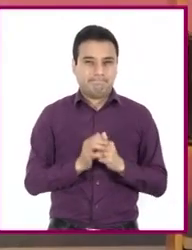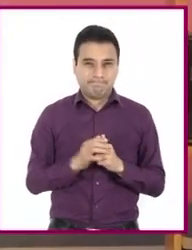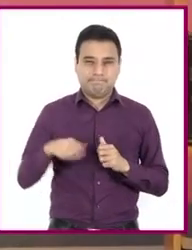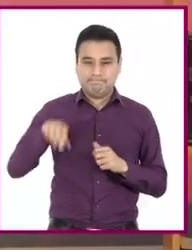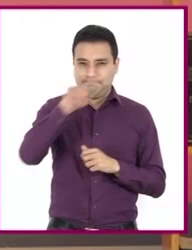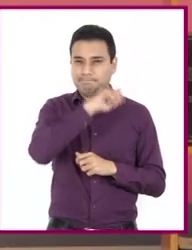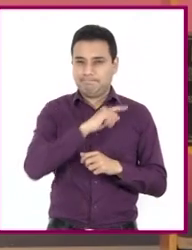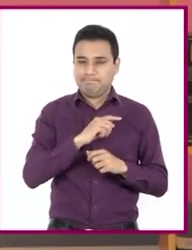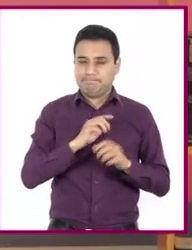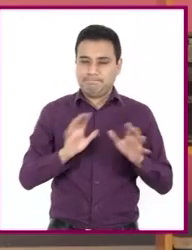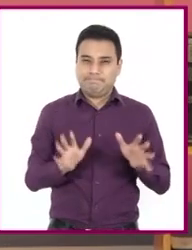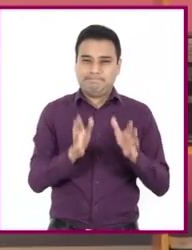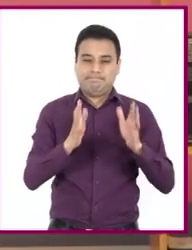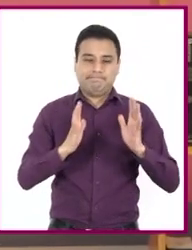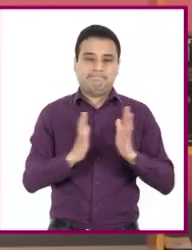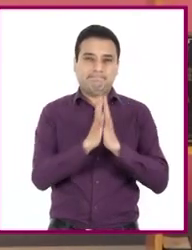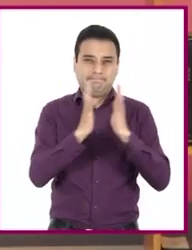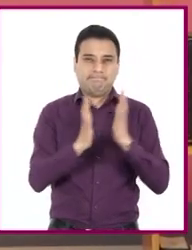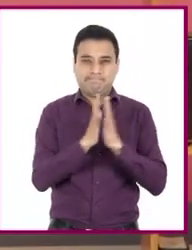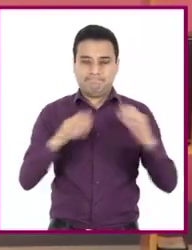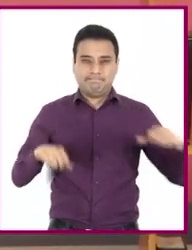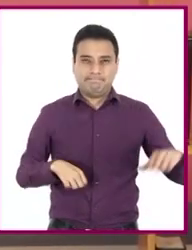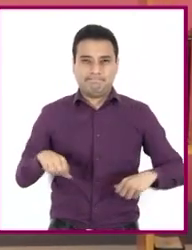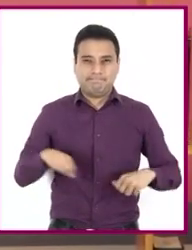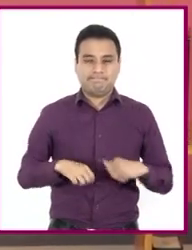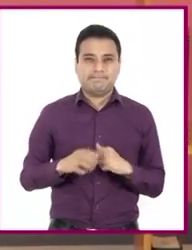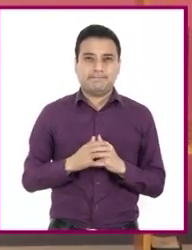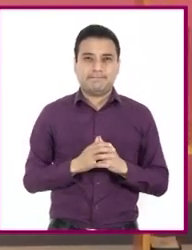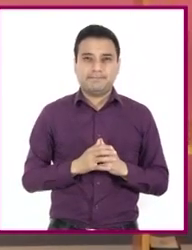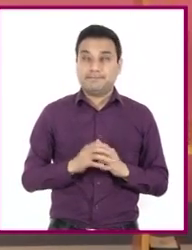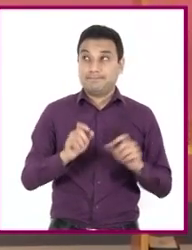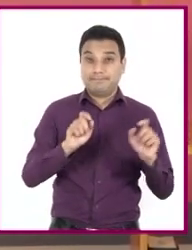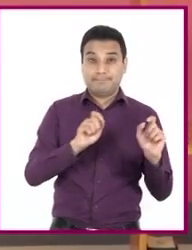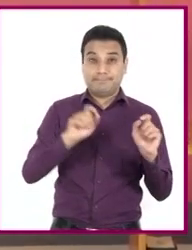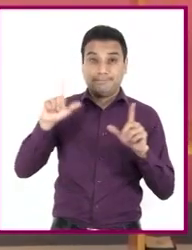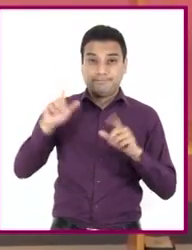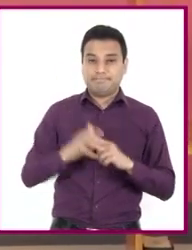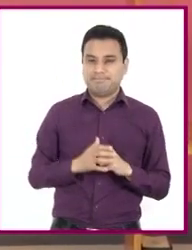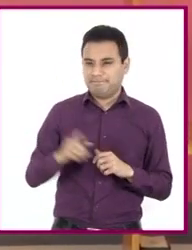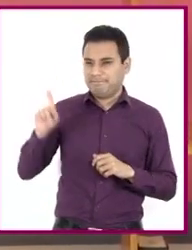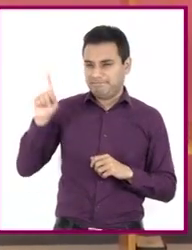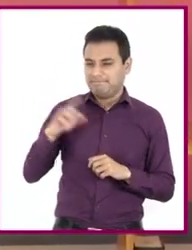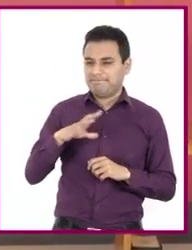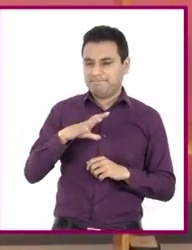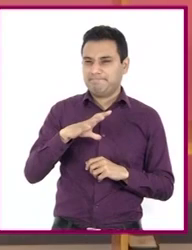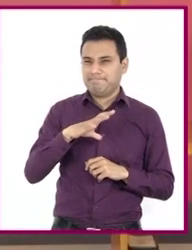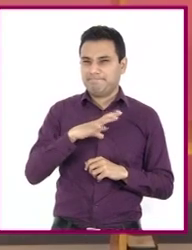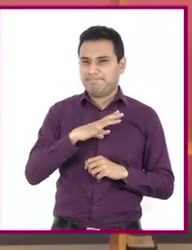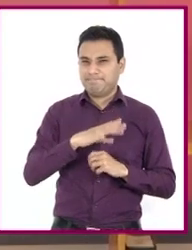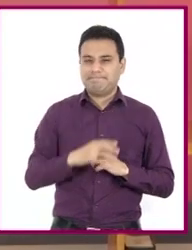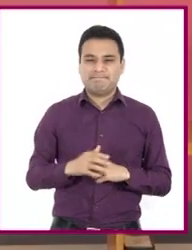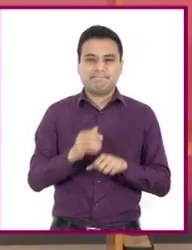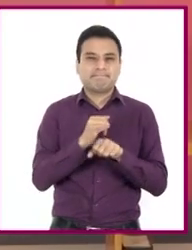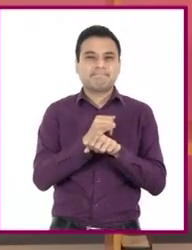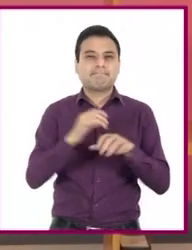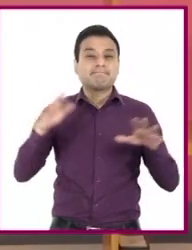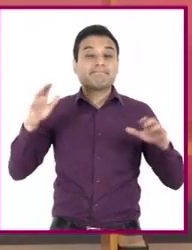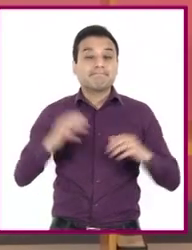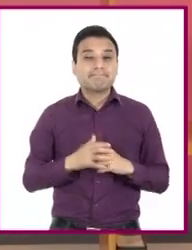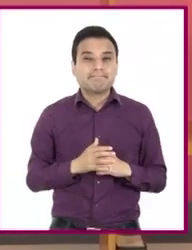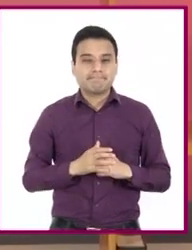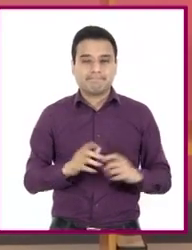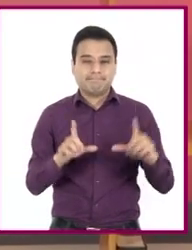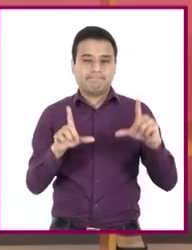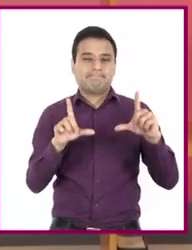participar en un último reto. En la pantalla aparecerán los datos correspondientes a la ficha de un material